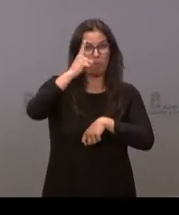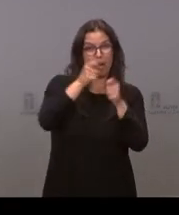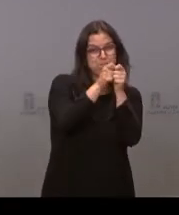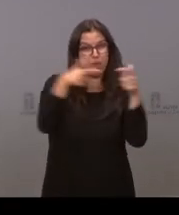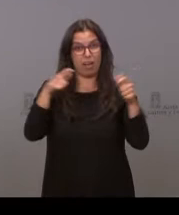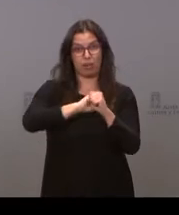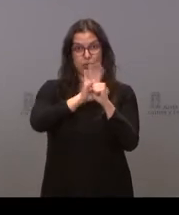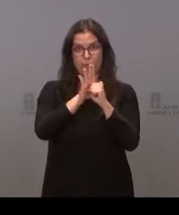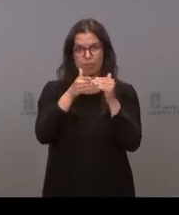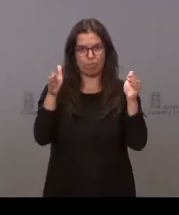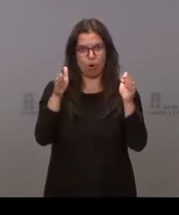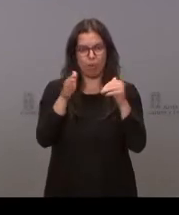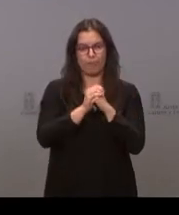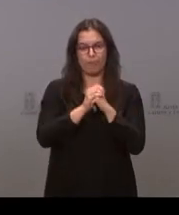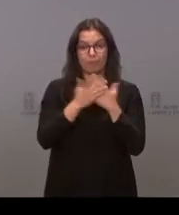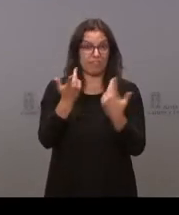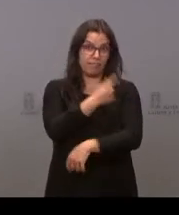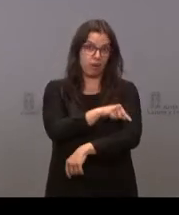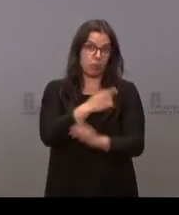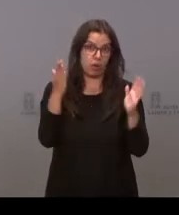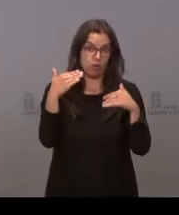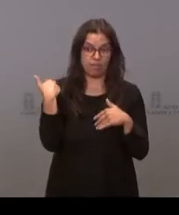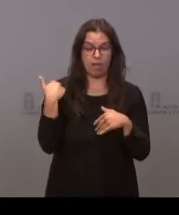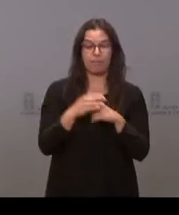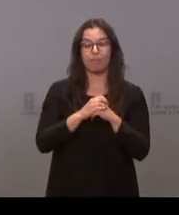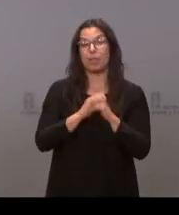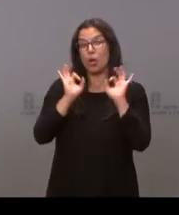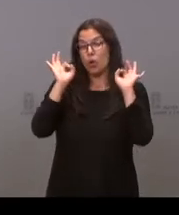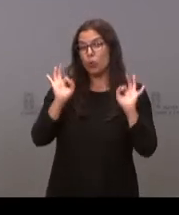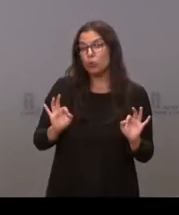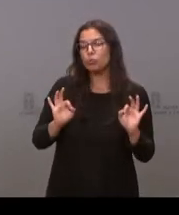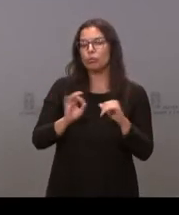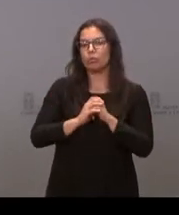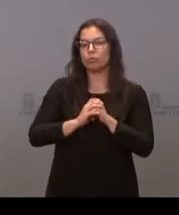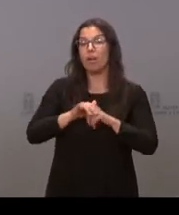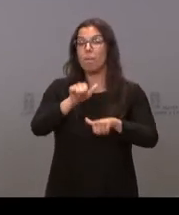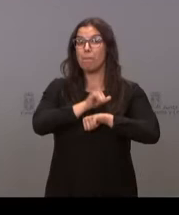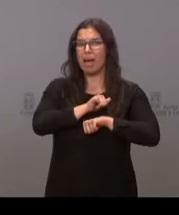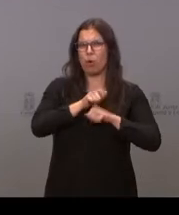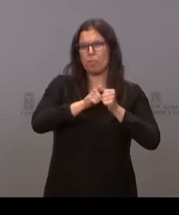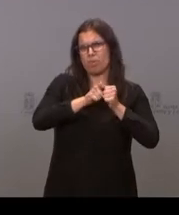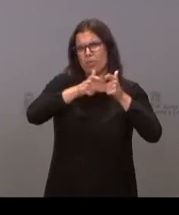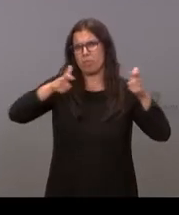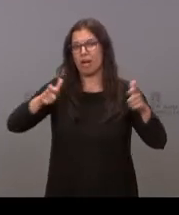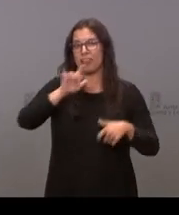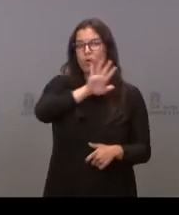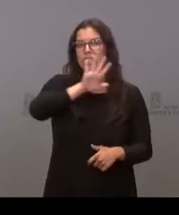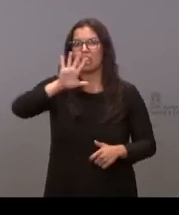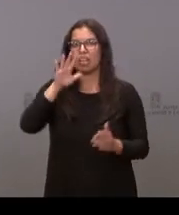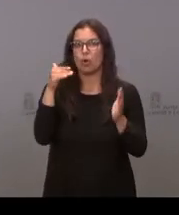había vacuna. Se destruyeron, o mejor dicho, se aumentó el paro en 55.000 personas,